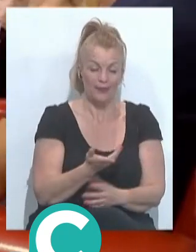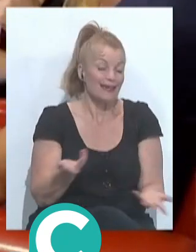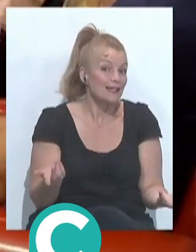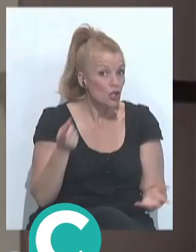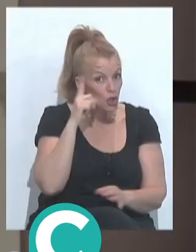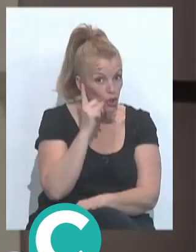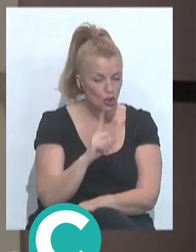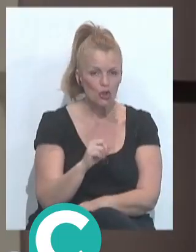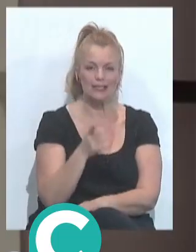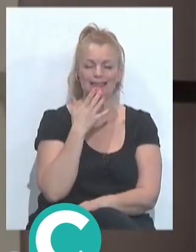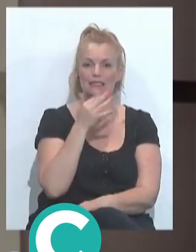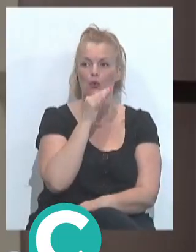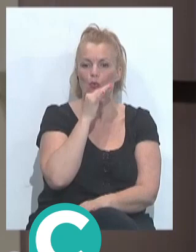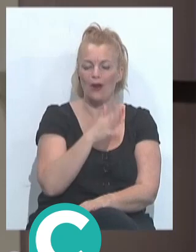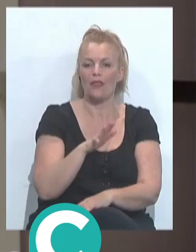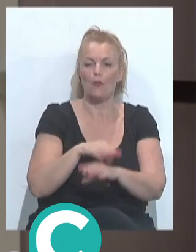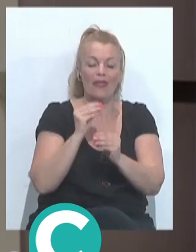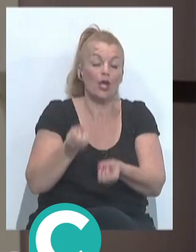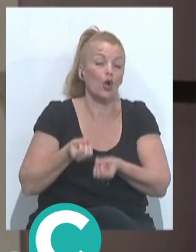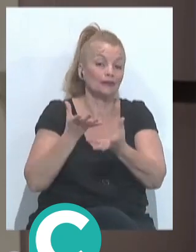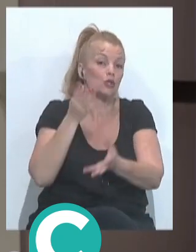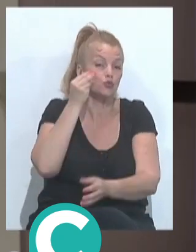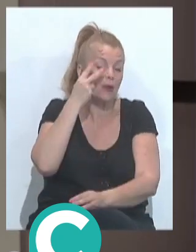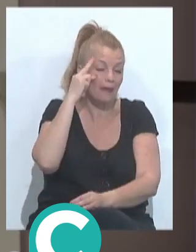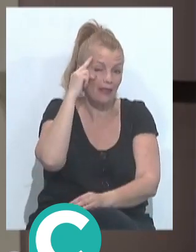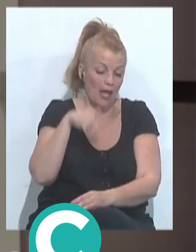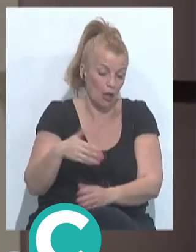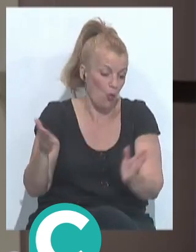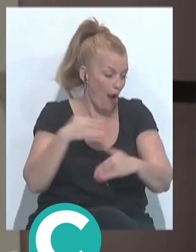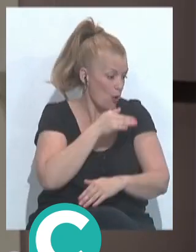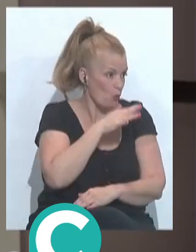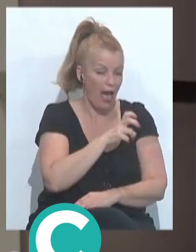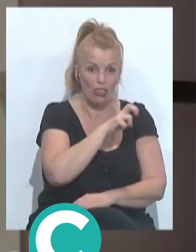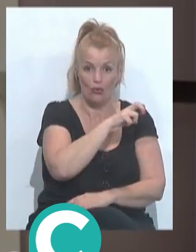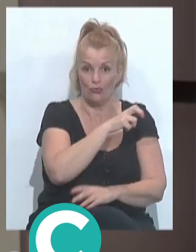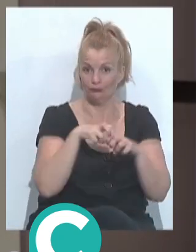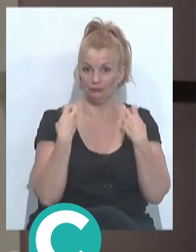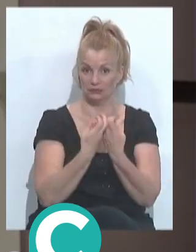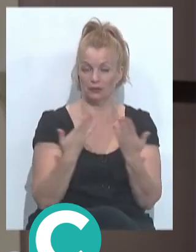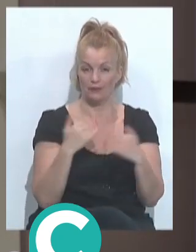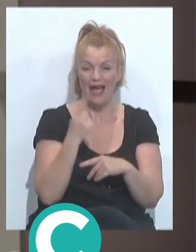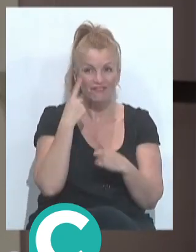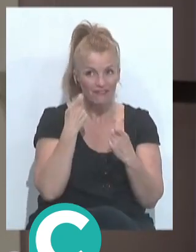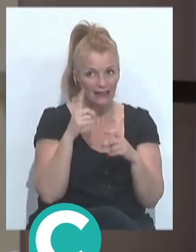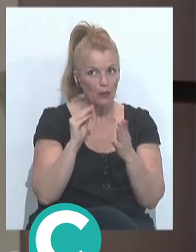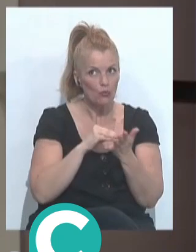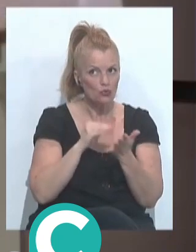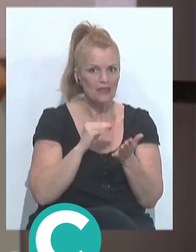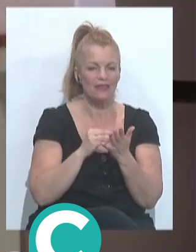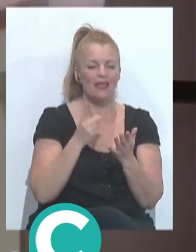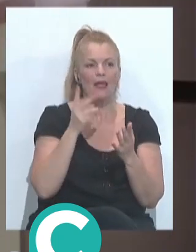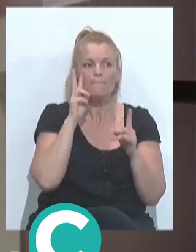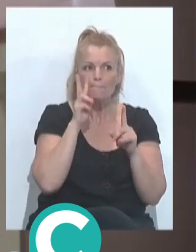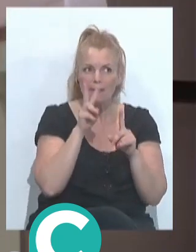alguien que ha estado en jurado, ella puede contar su experiencia, pero me falta muchas veces que los jurados vean las agrupaciones con cierta